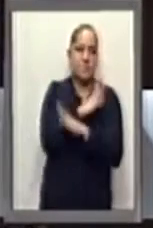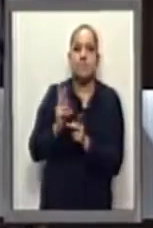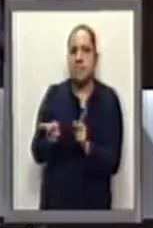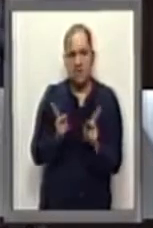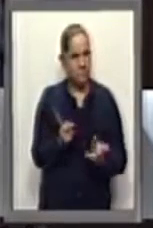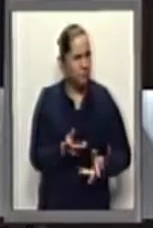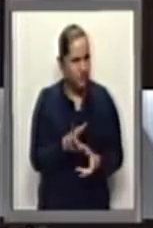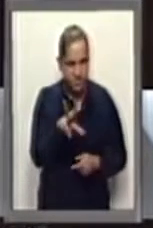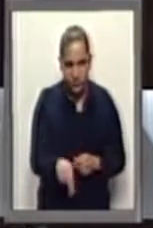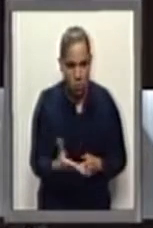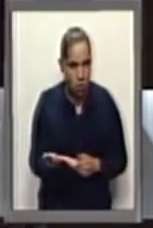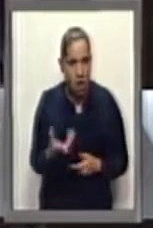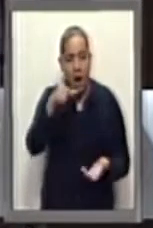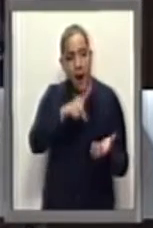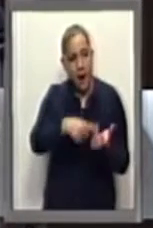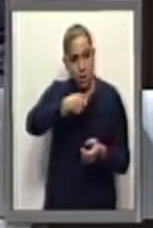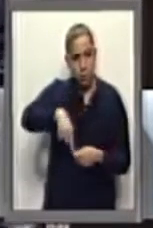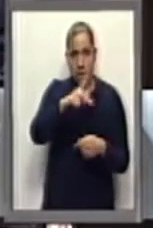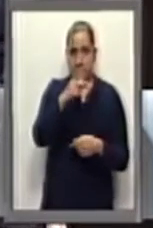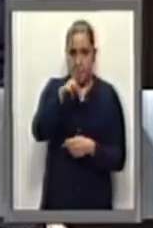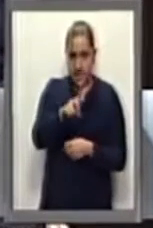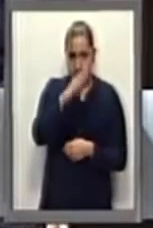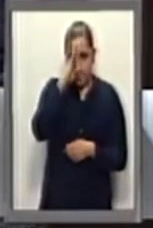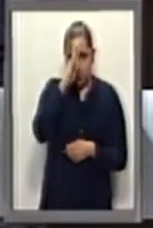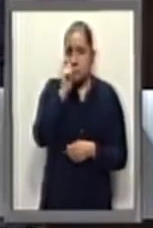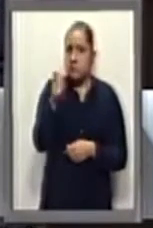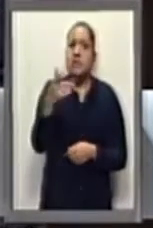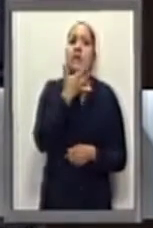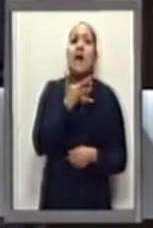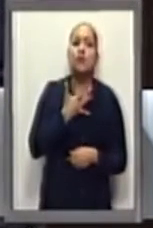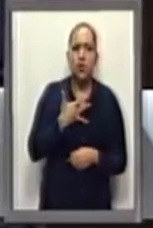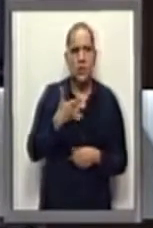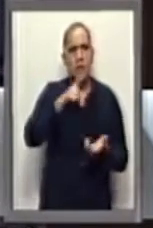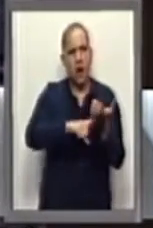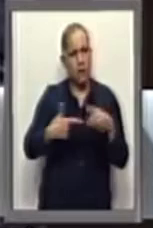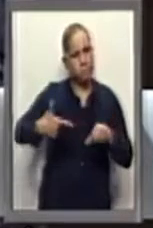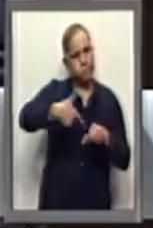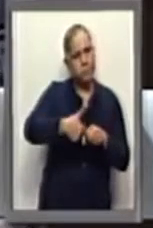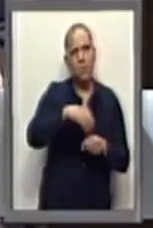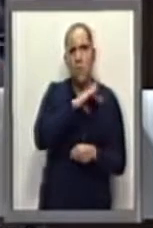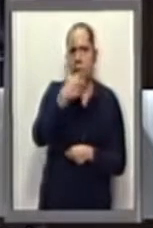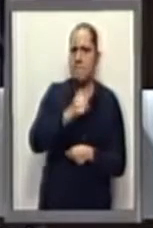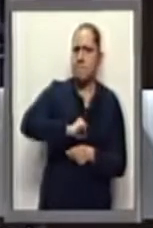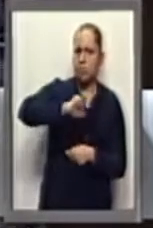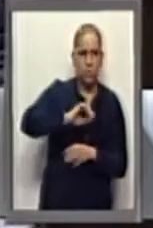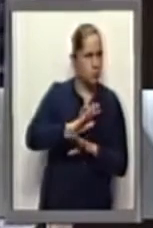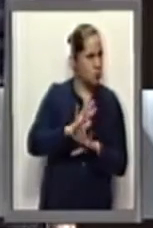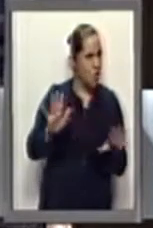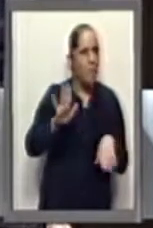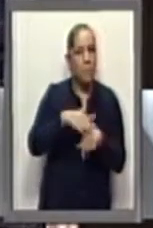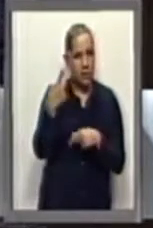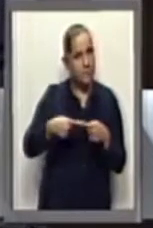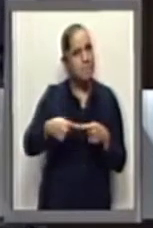dejamos en claro que el PRD no acompañará la liberación de la gasolina porque equivale a un incremento del precio y que tampoco vamos a